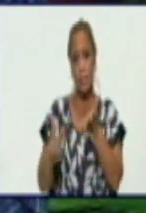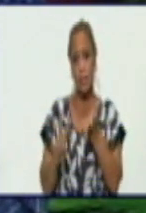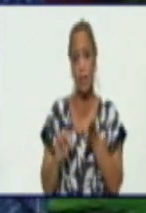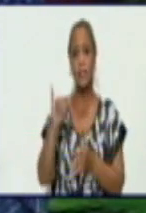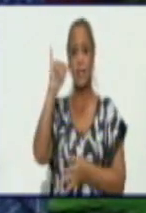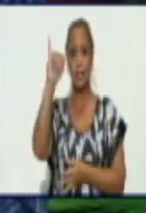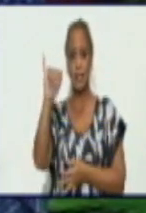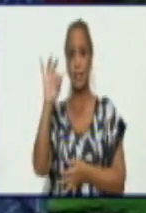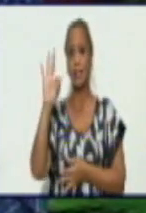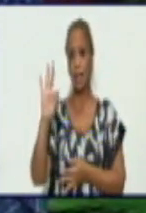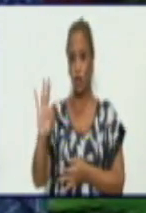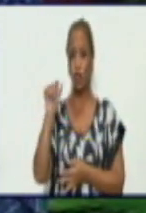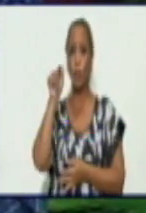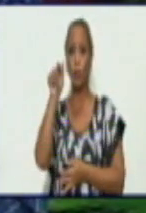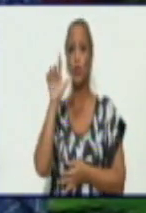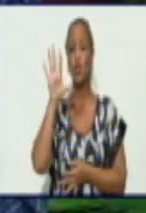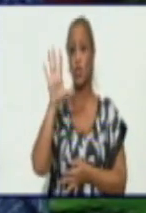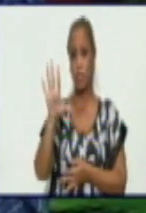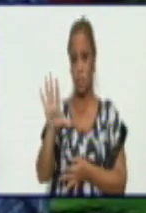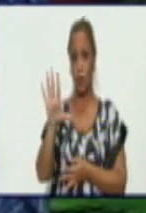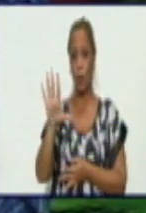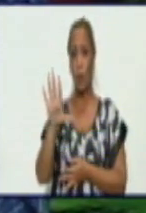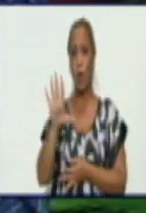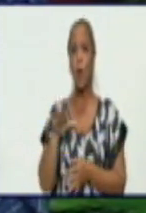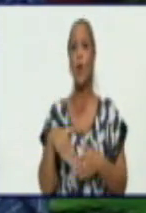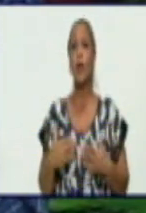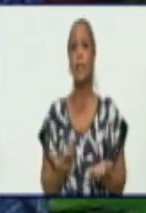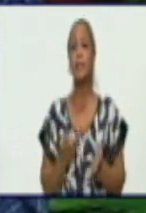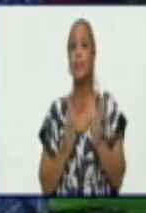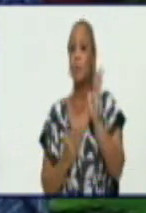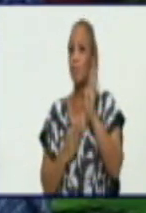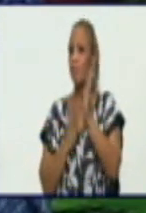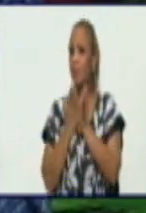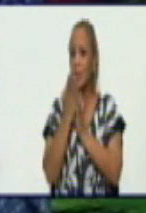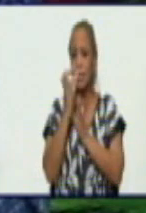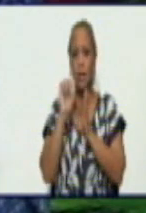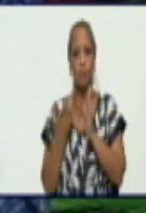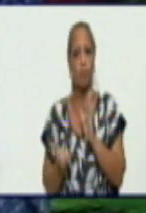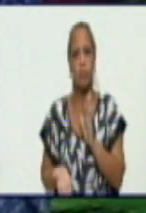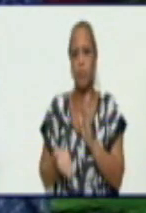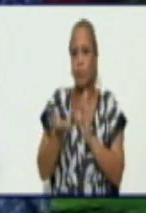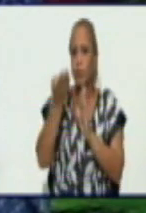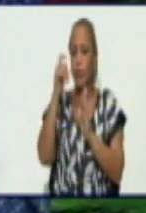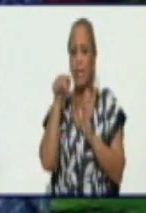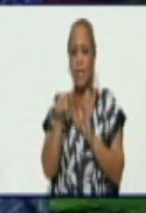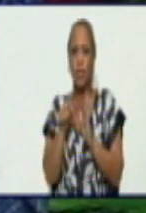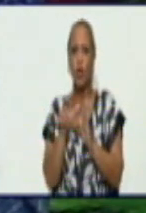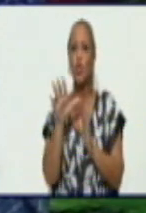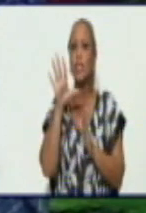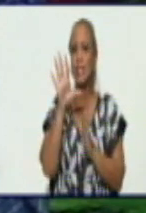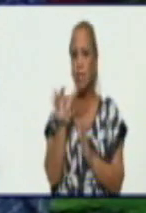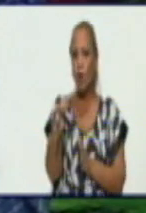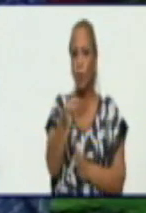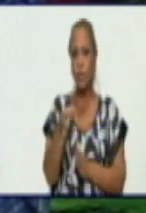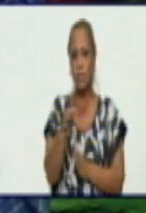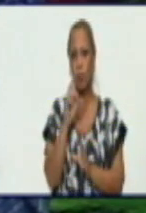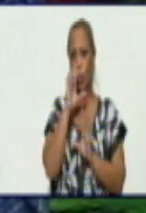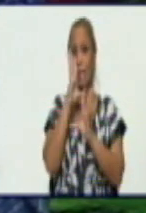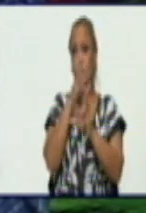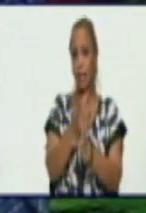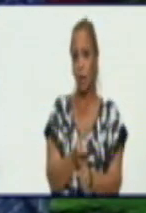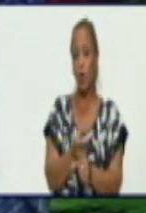68.5, sigue siendo elevada. Y estos cinco municipios, Niquero 150